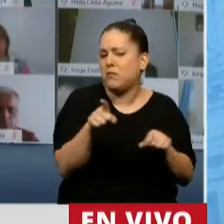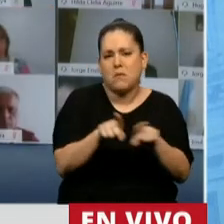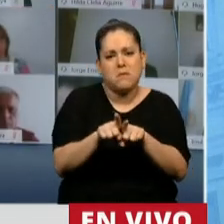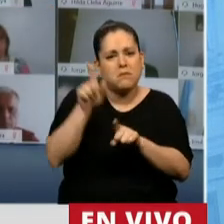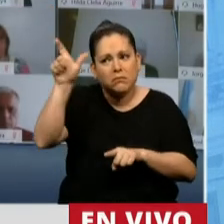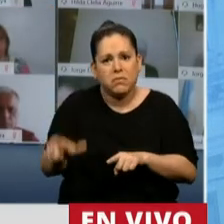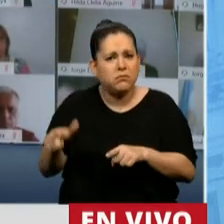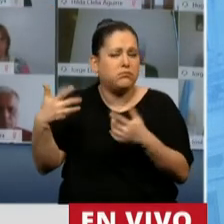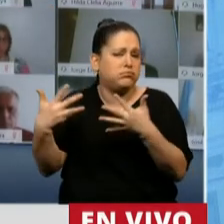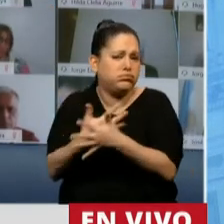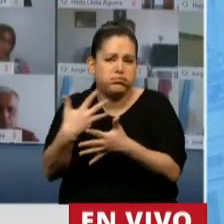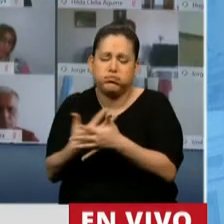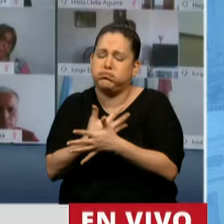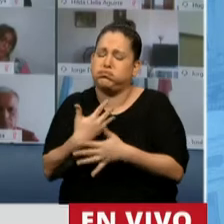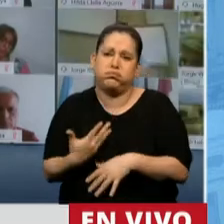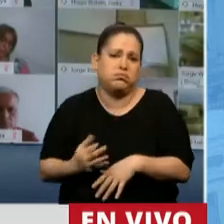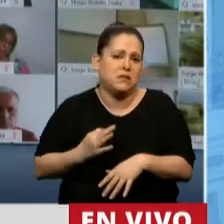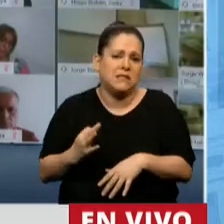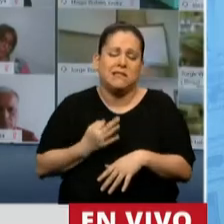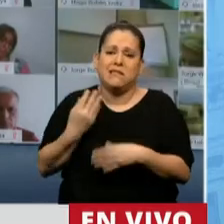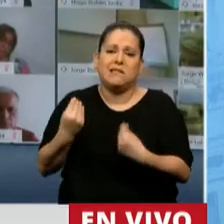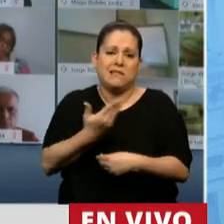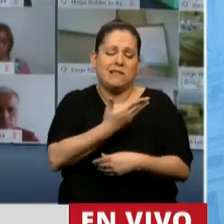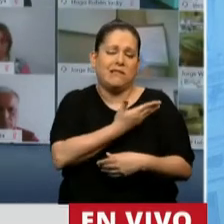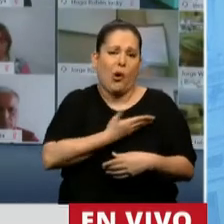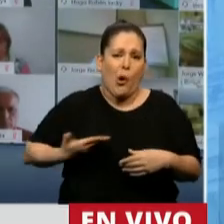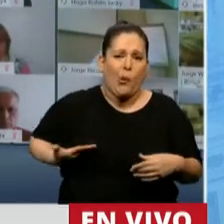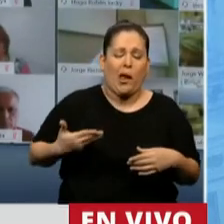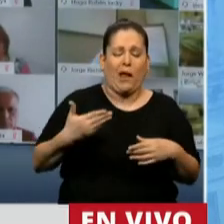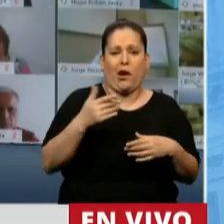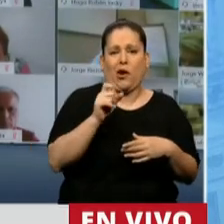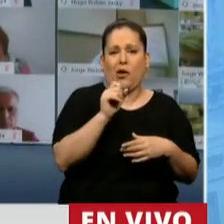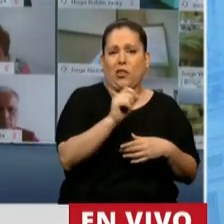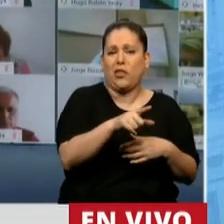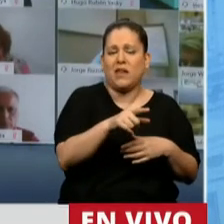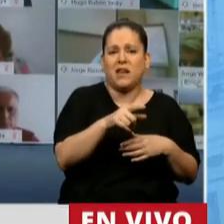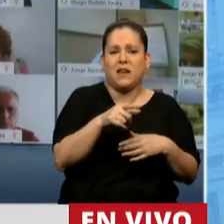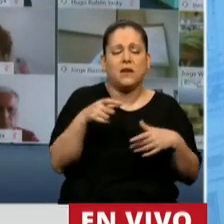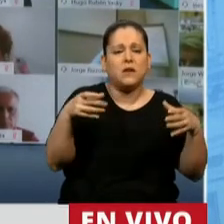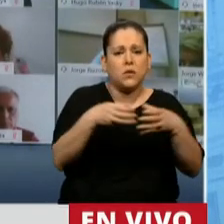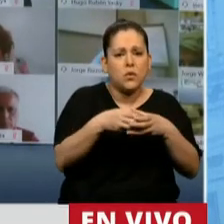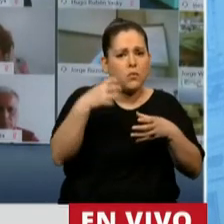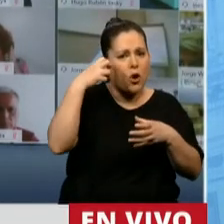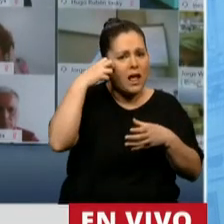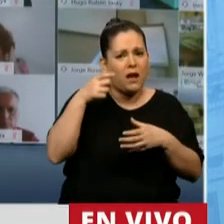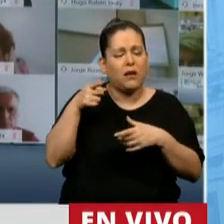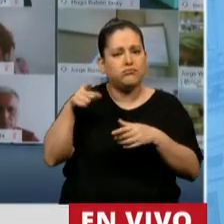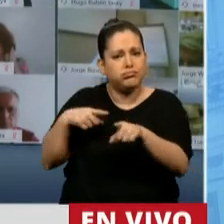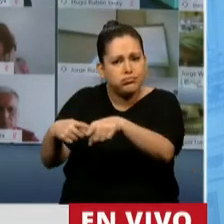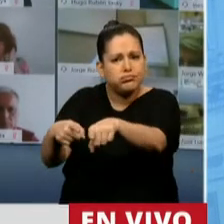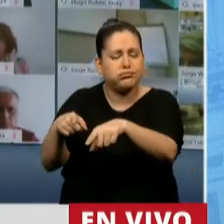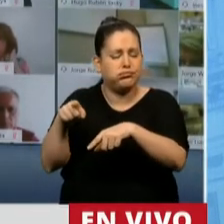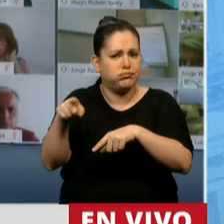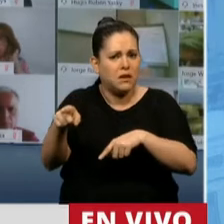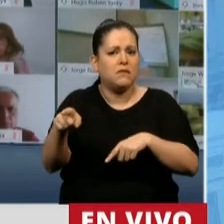sufrió la persecución del gobierno cívico-militar de la fusiladora y los casi 18 años de